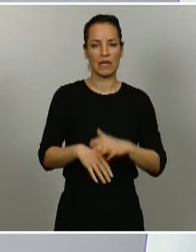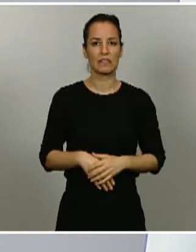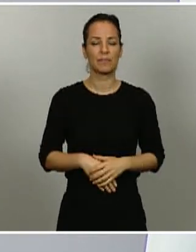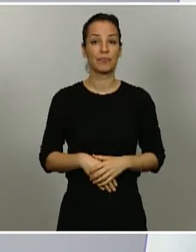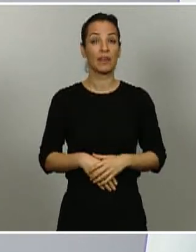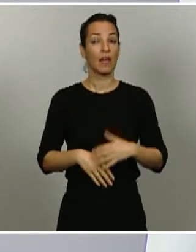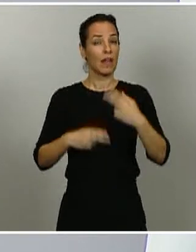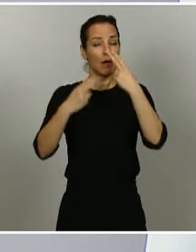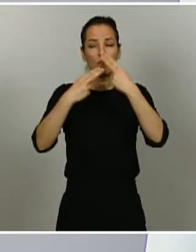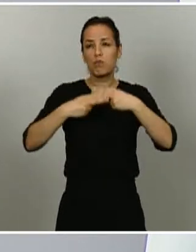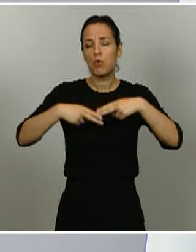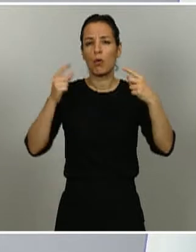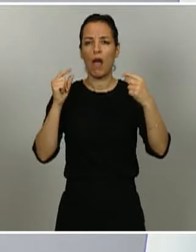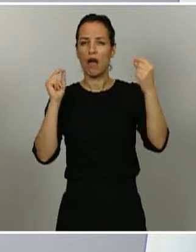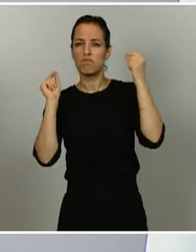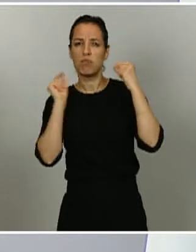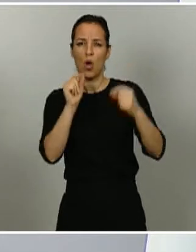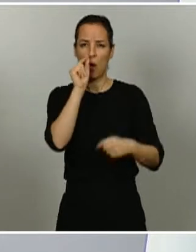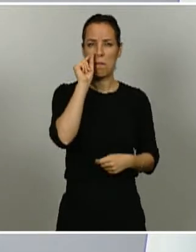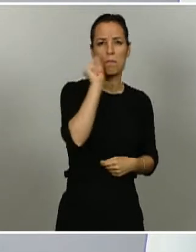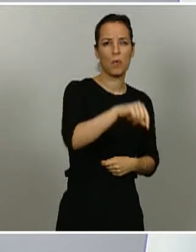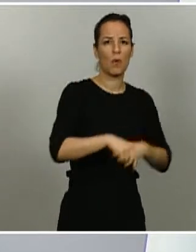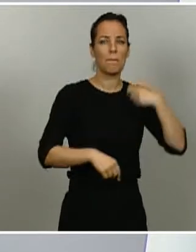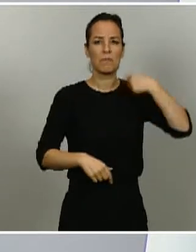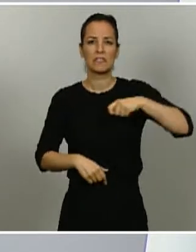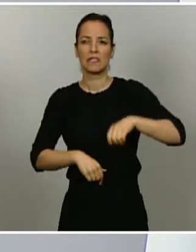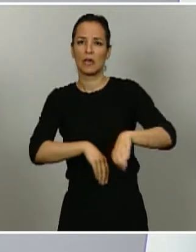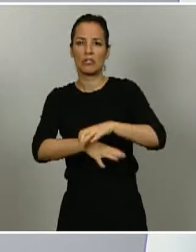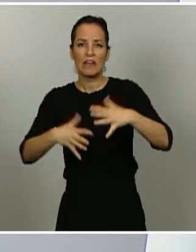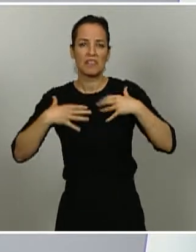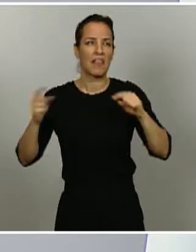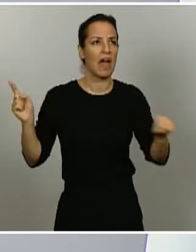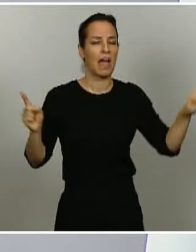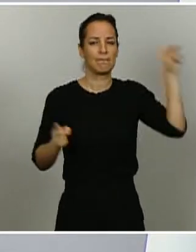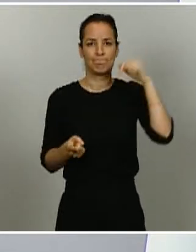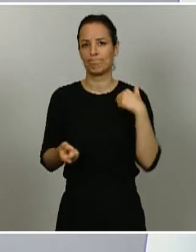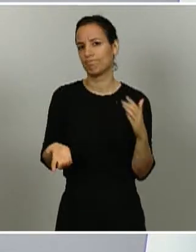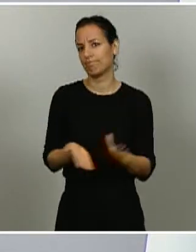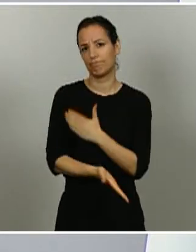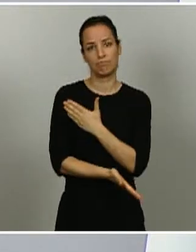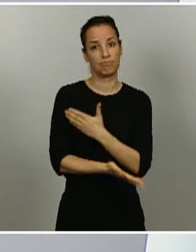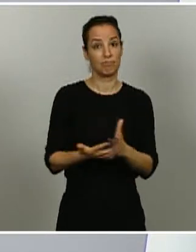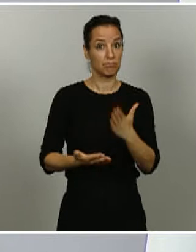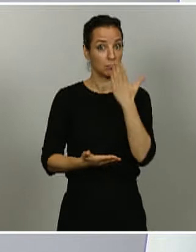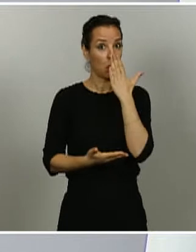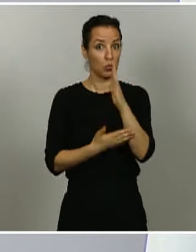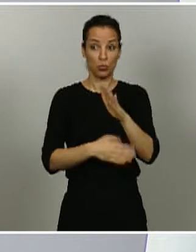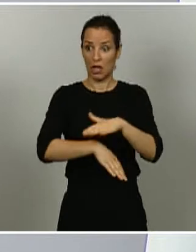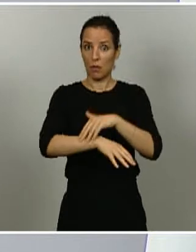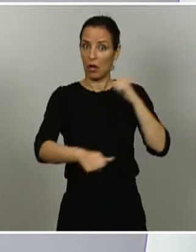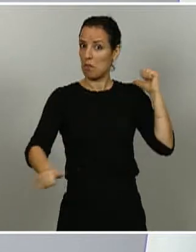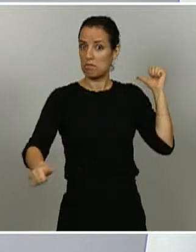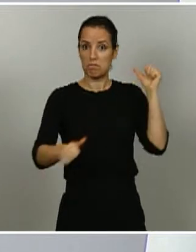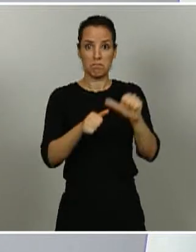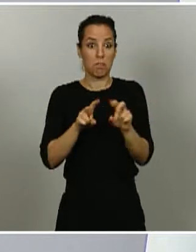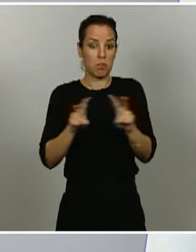ningún presidente ni ningún consejero de Sanidad de ninguna comunidad autónoma. Ha sido pauta de conducta mía y el Gobierno, desde el principio de esta